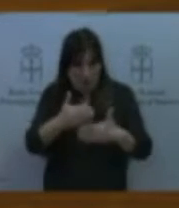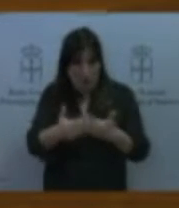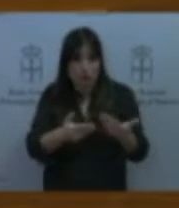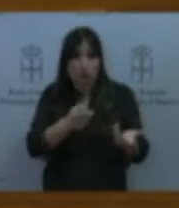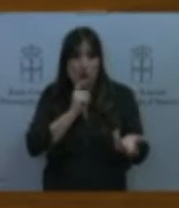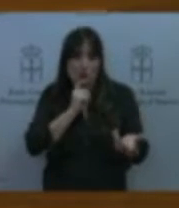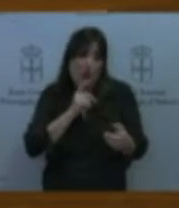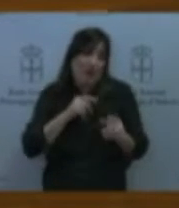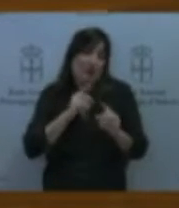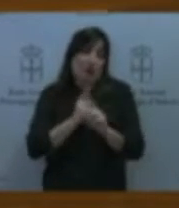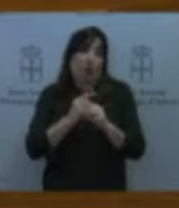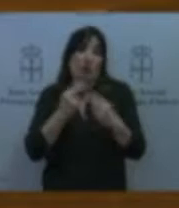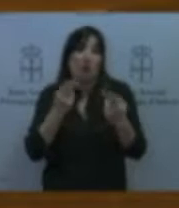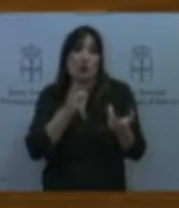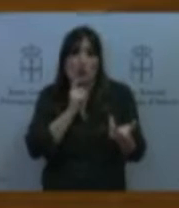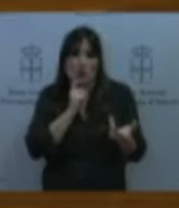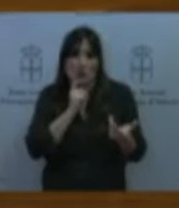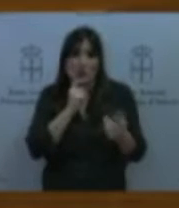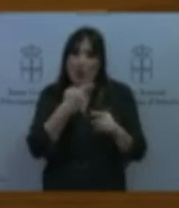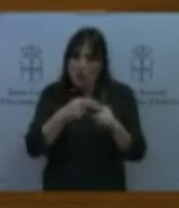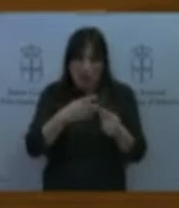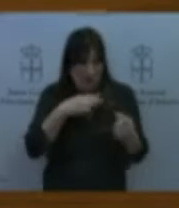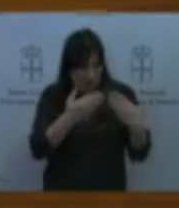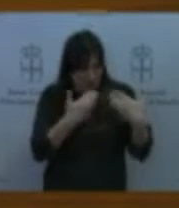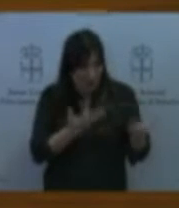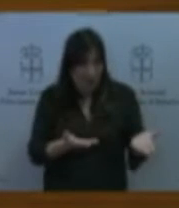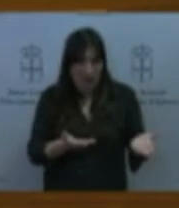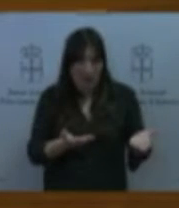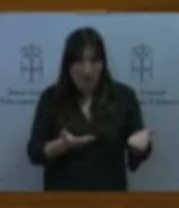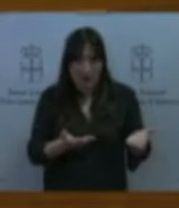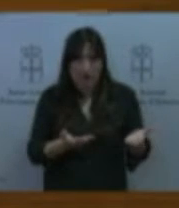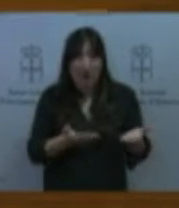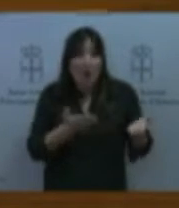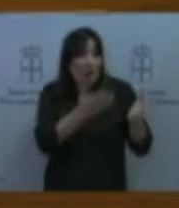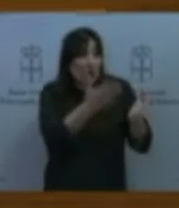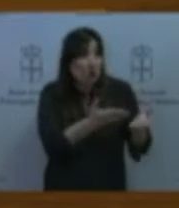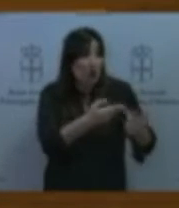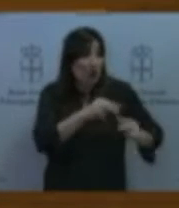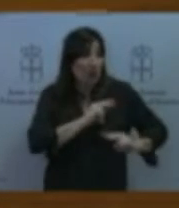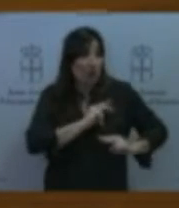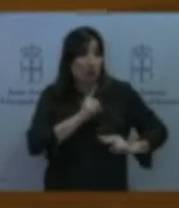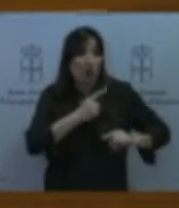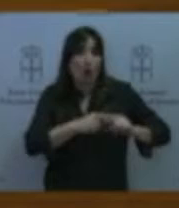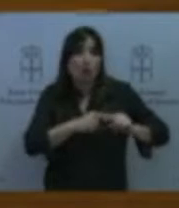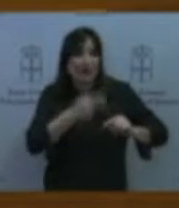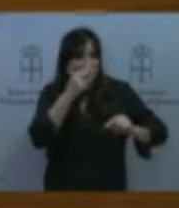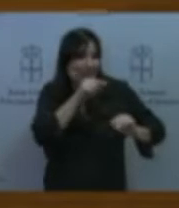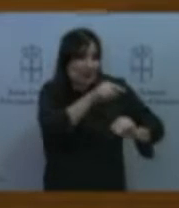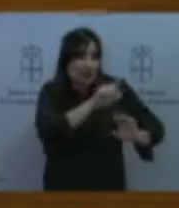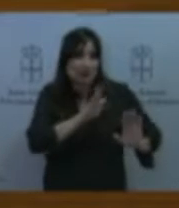que podríamos hablar ¿no? Pero usted me ha hablado de lo que ha querido y principalmente de la movilidad rural pues vamos a hablar de movilidad rural